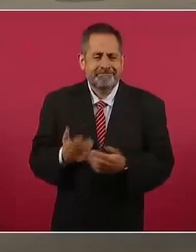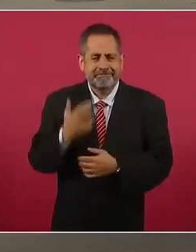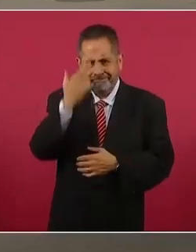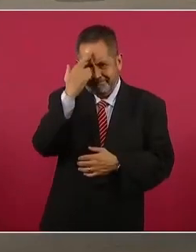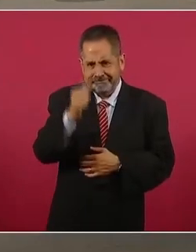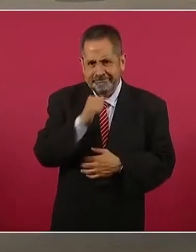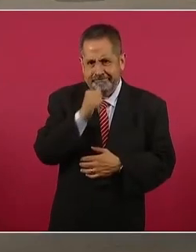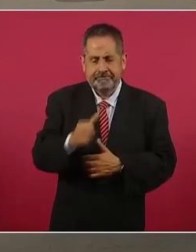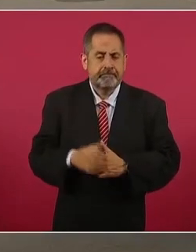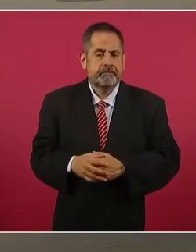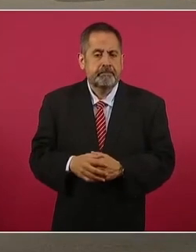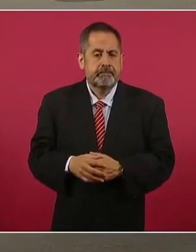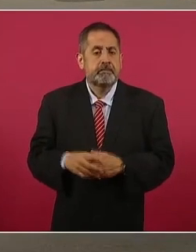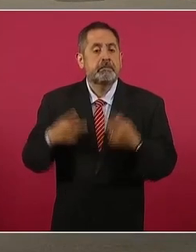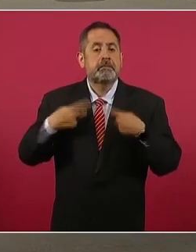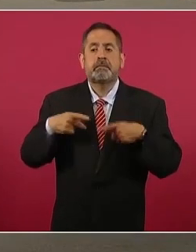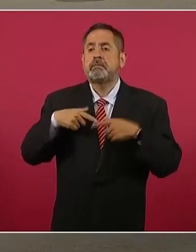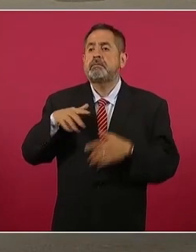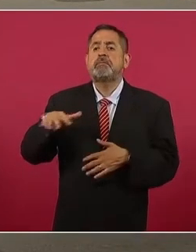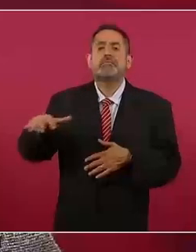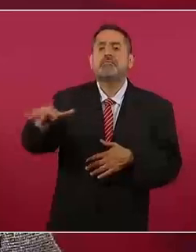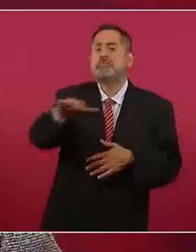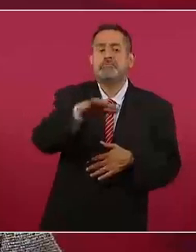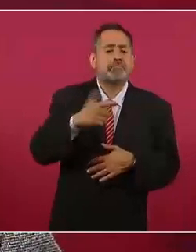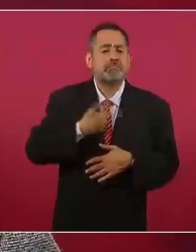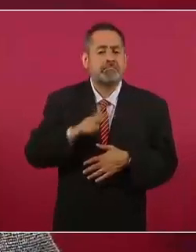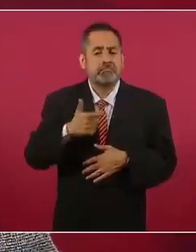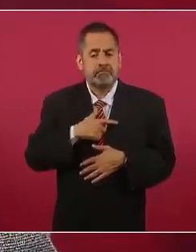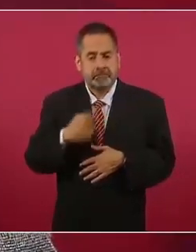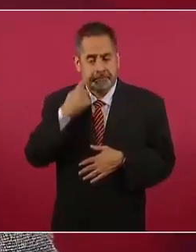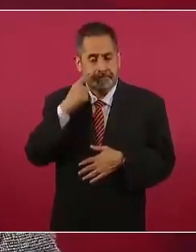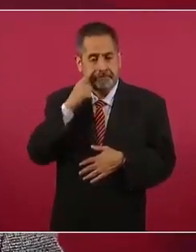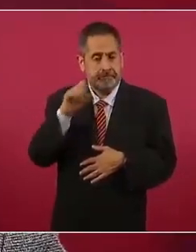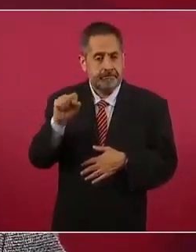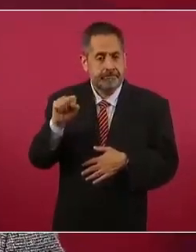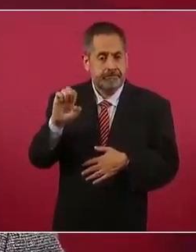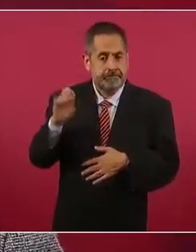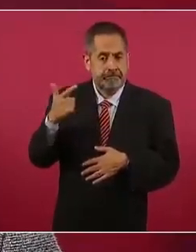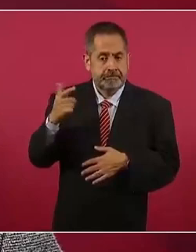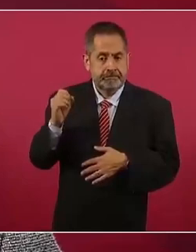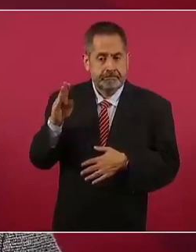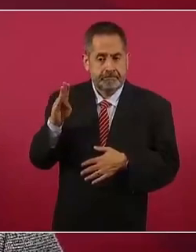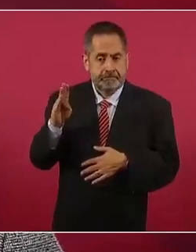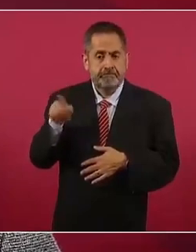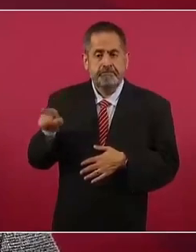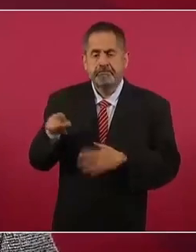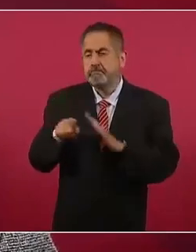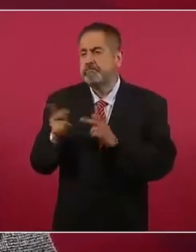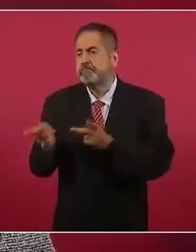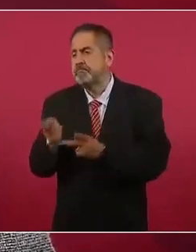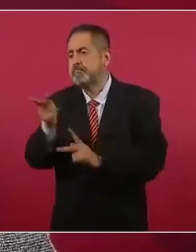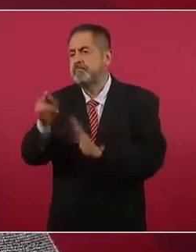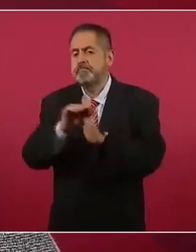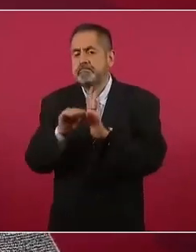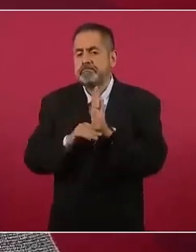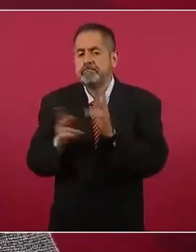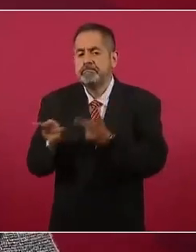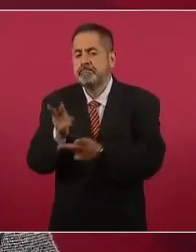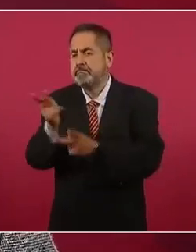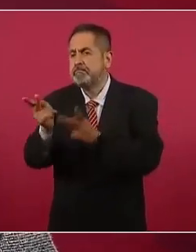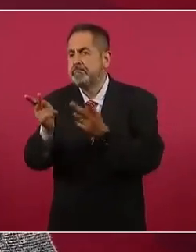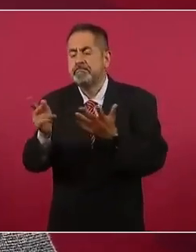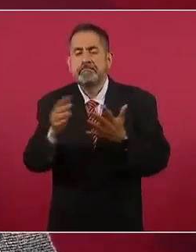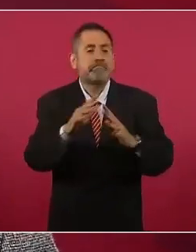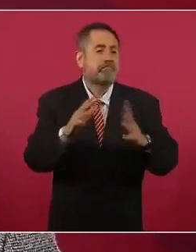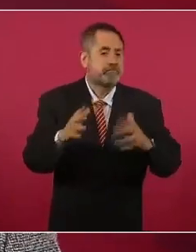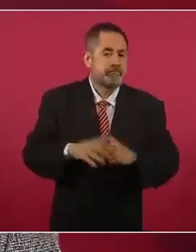Sobre el rechazo popular, la Secretaría de Gobernación hizo una medición, una encuesta, y hay